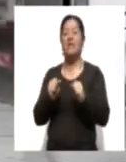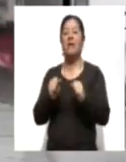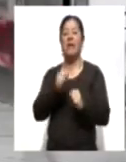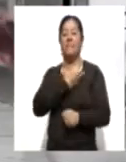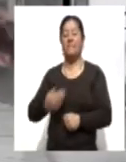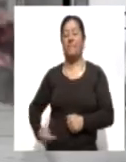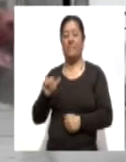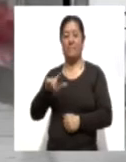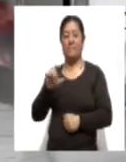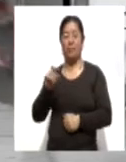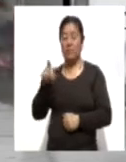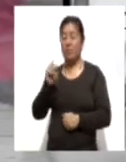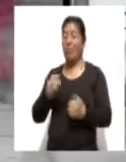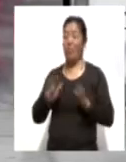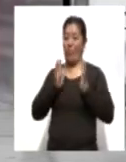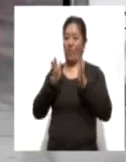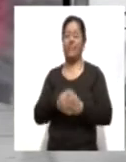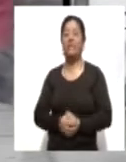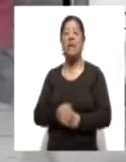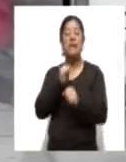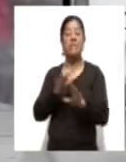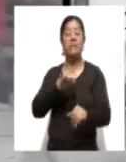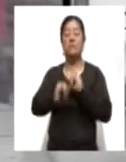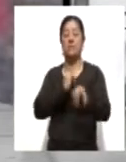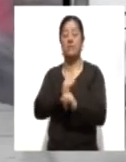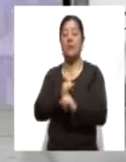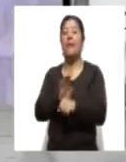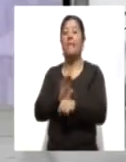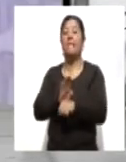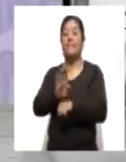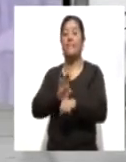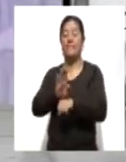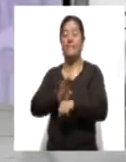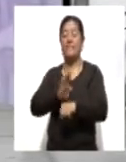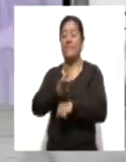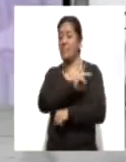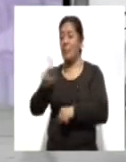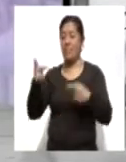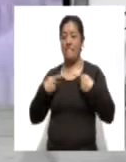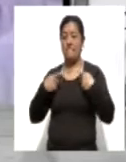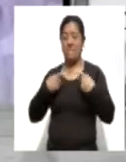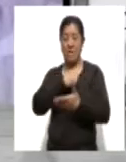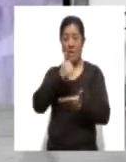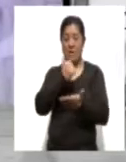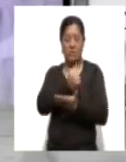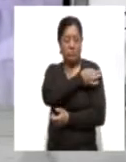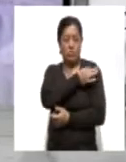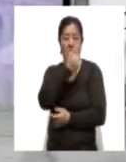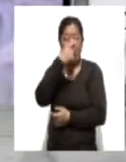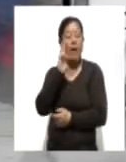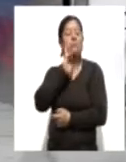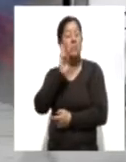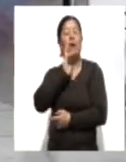En información internacional, Brasil empieza a vacunar a la ciudad entera para experimento de control de la pandemia de COVID